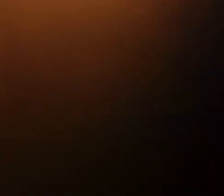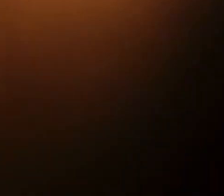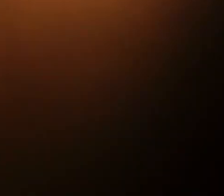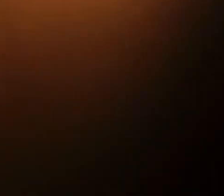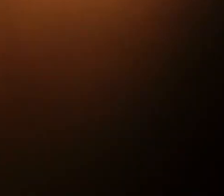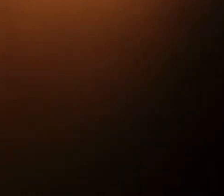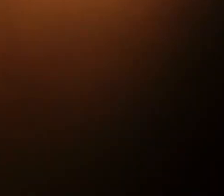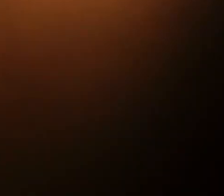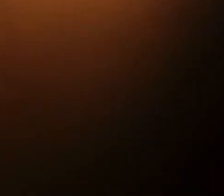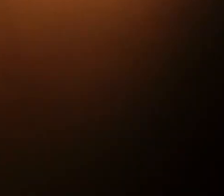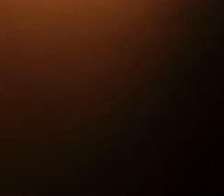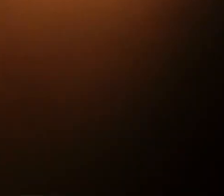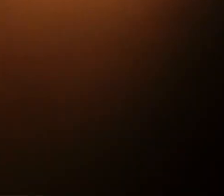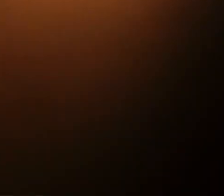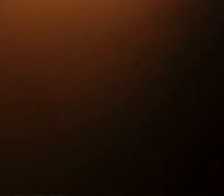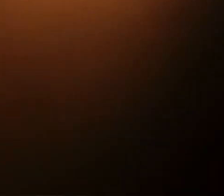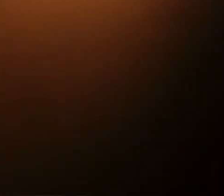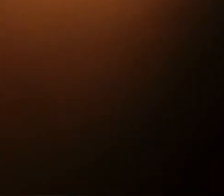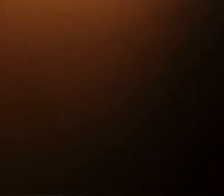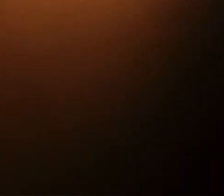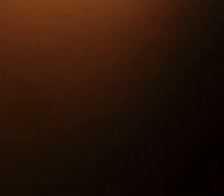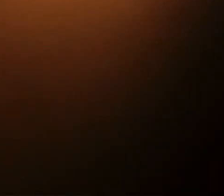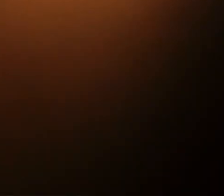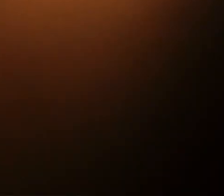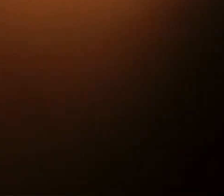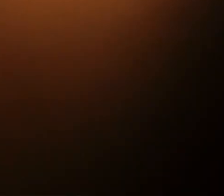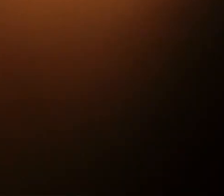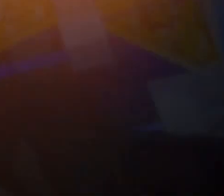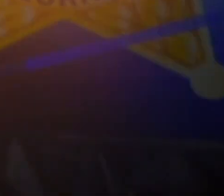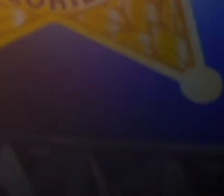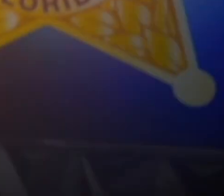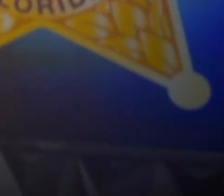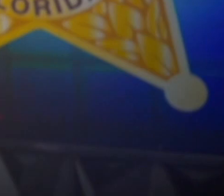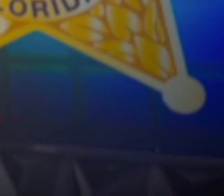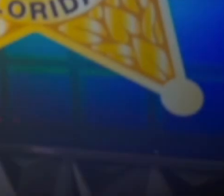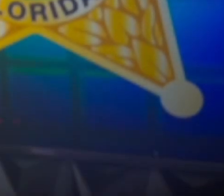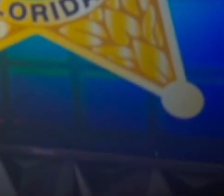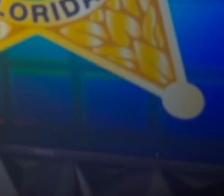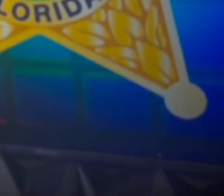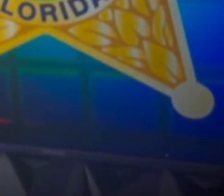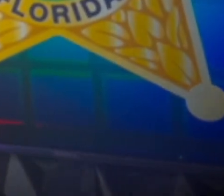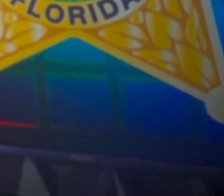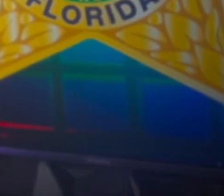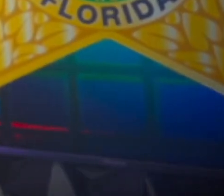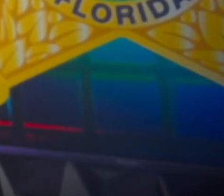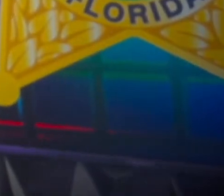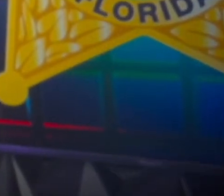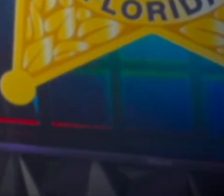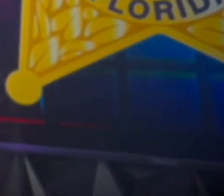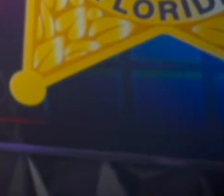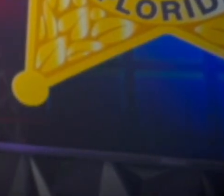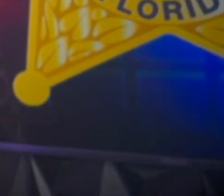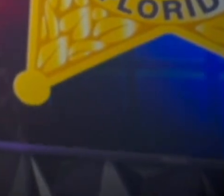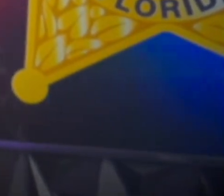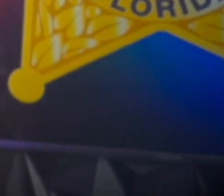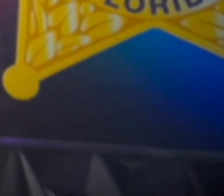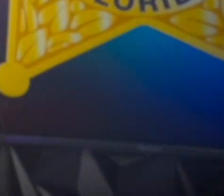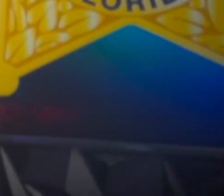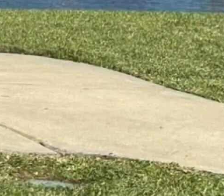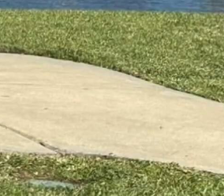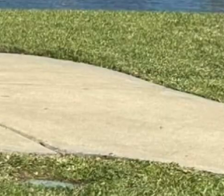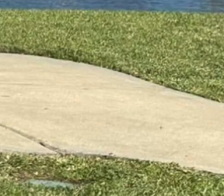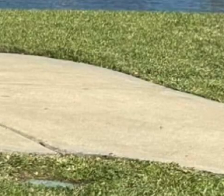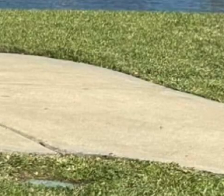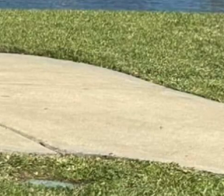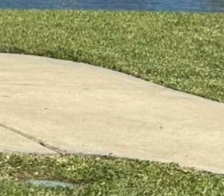por esta gran nación y que gracias a ellos nosotros podemos vivir en una nación segura y libre. Así